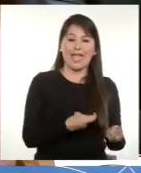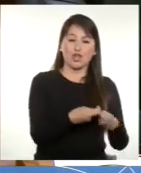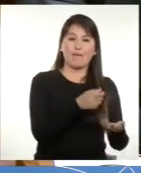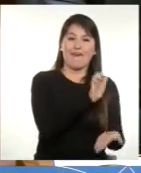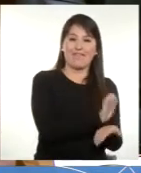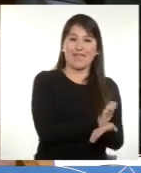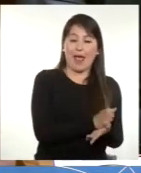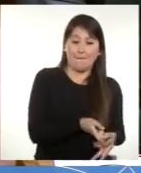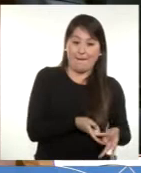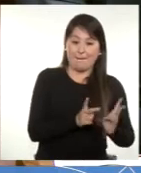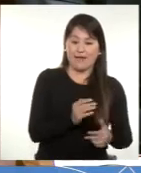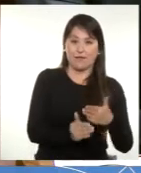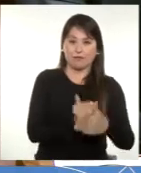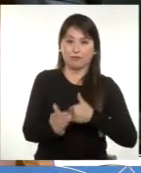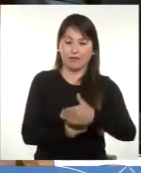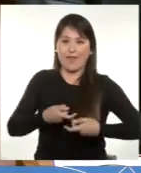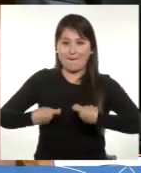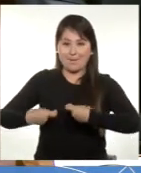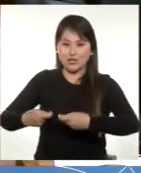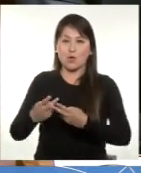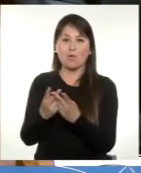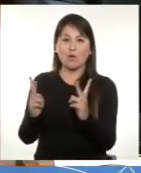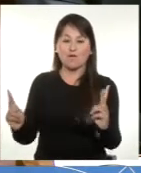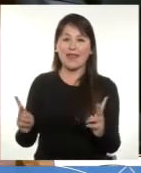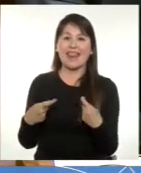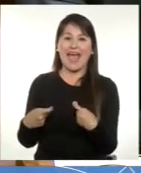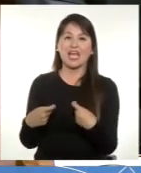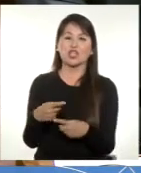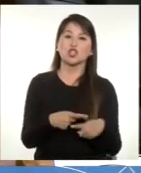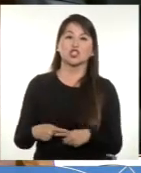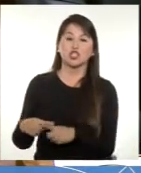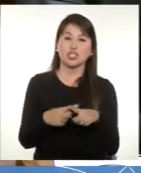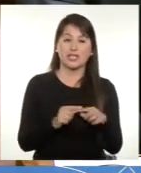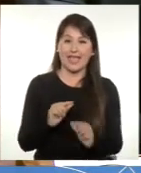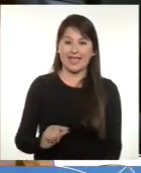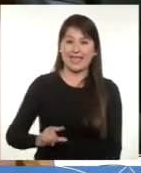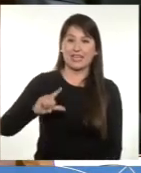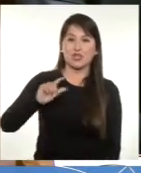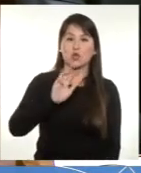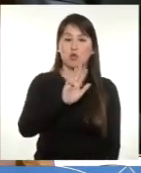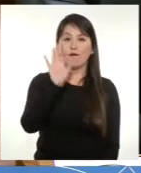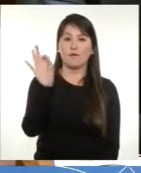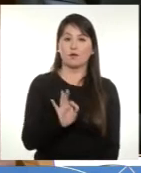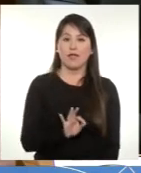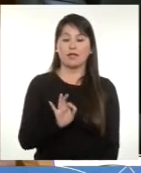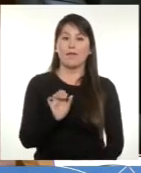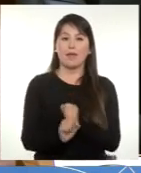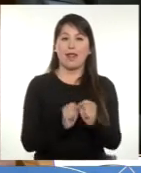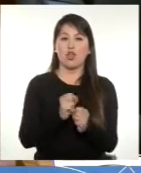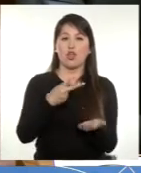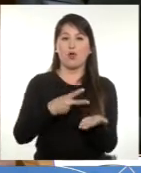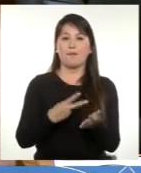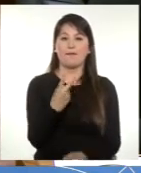permita una acelerada ejecución de la inversión pública y del gasto social que creció en un 9% para el año 2020.